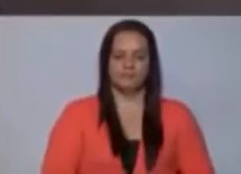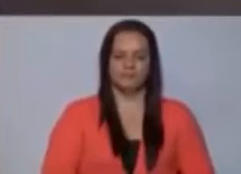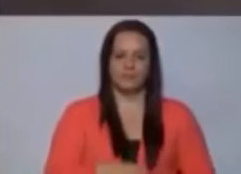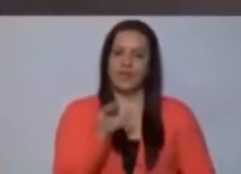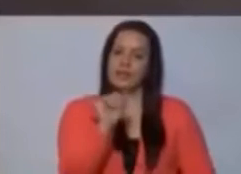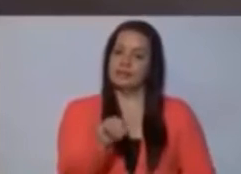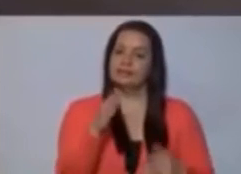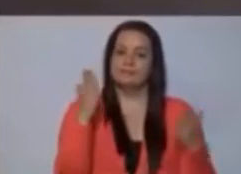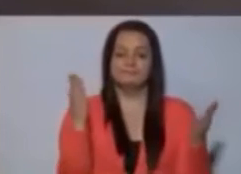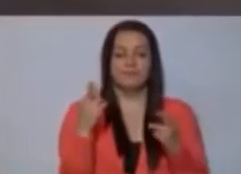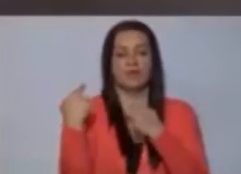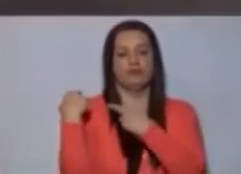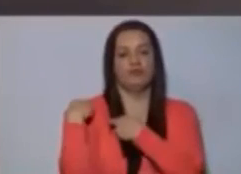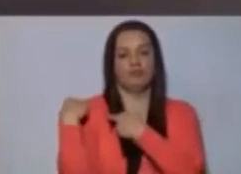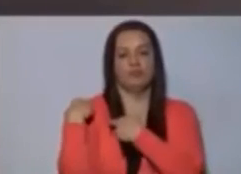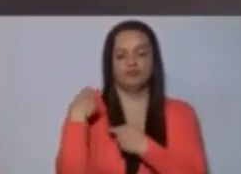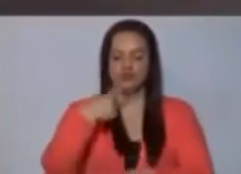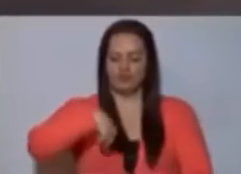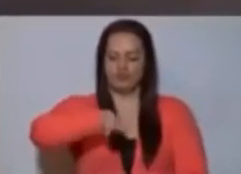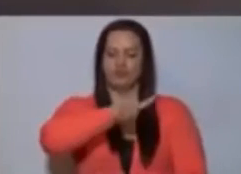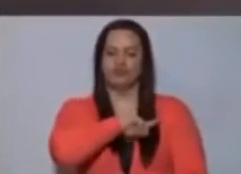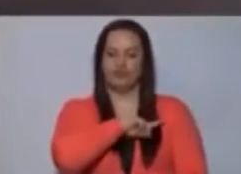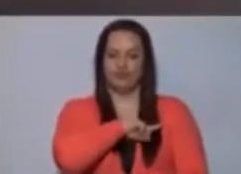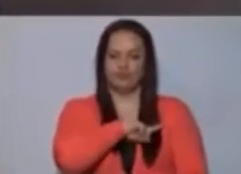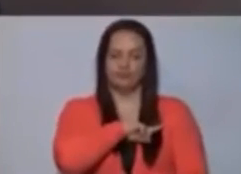Así que esa es responsabilidad de nosotros.